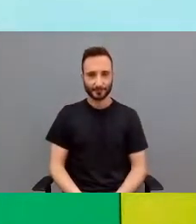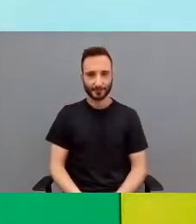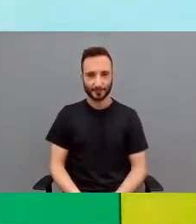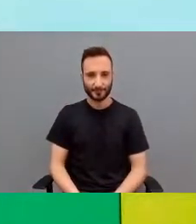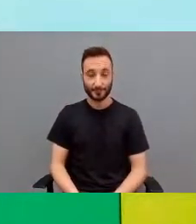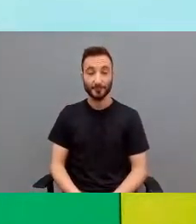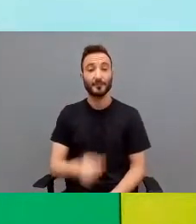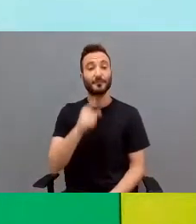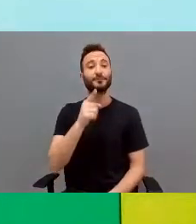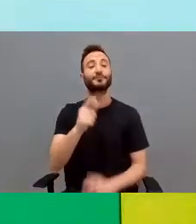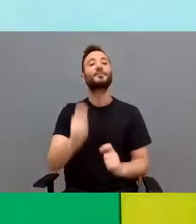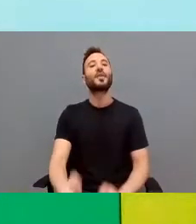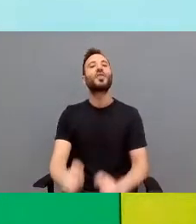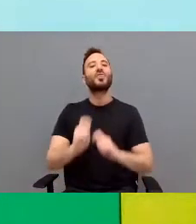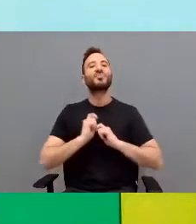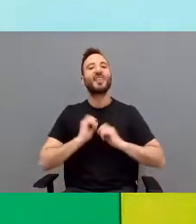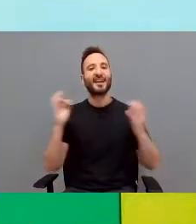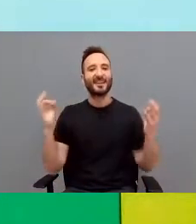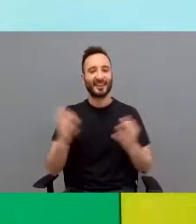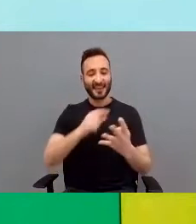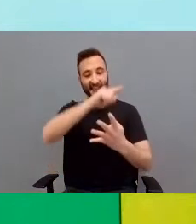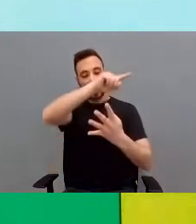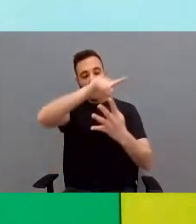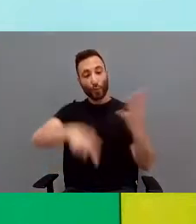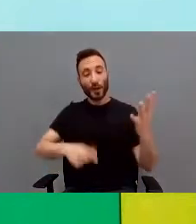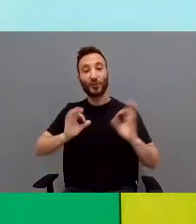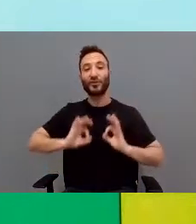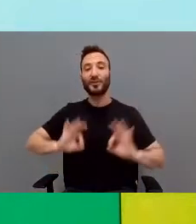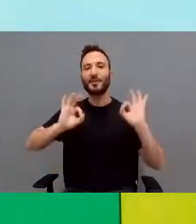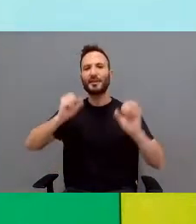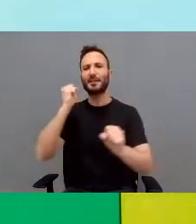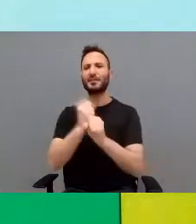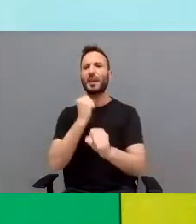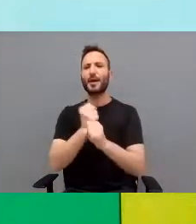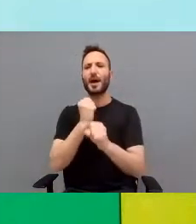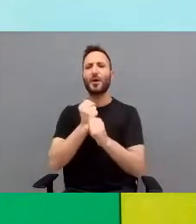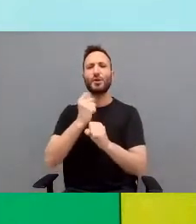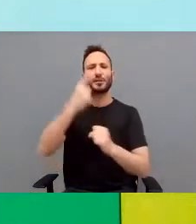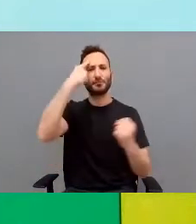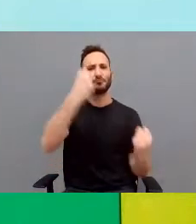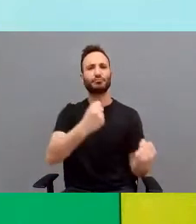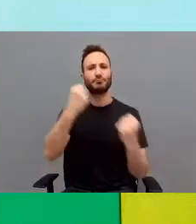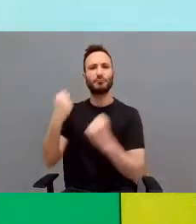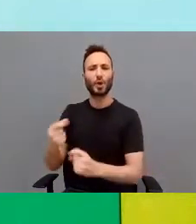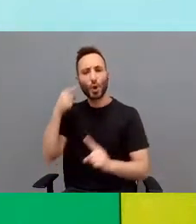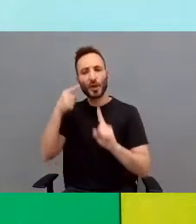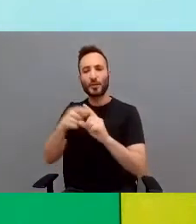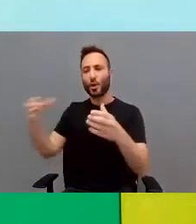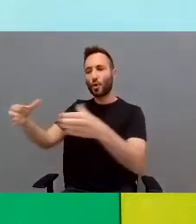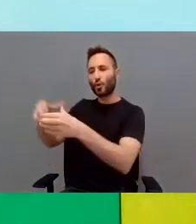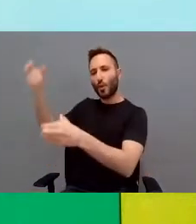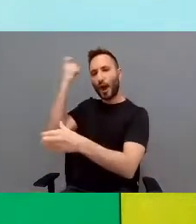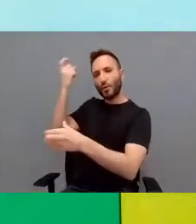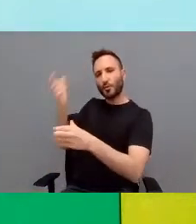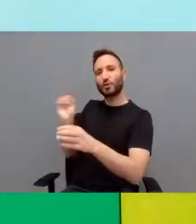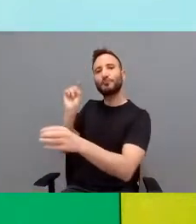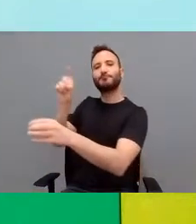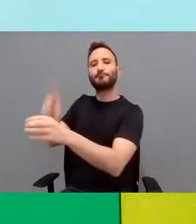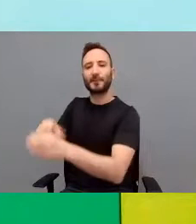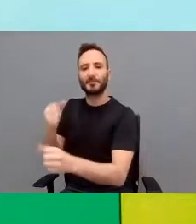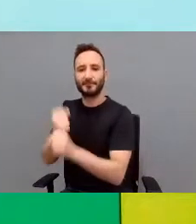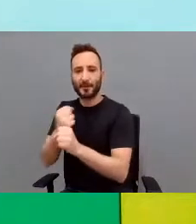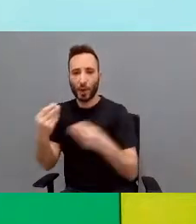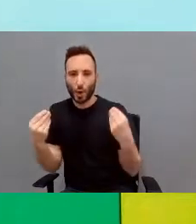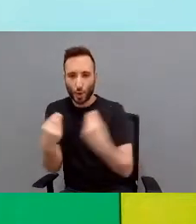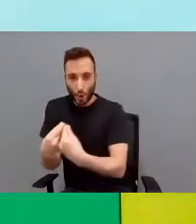Esto hace que sean cuatro especialistas los que trabajan directamente con estos alumnos. También